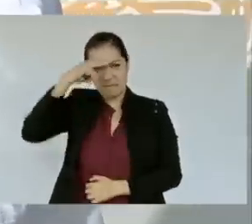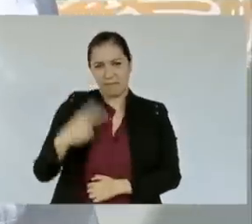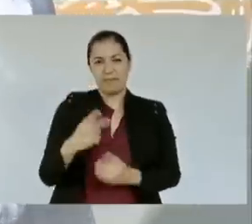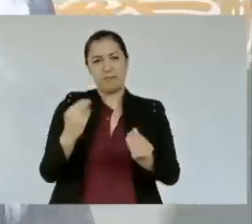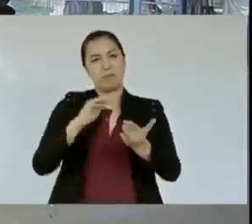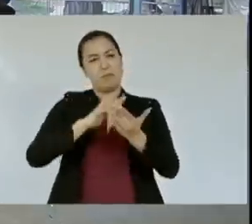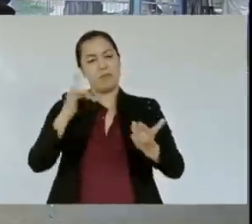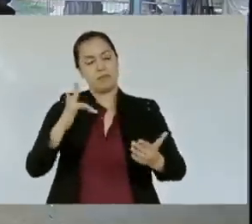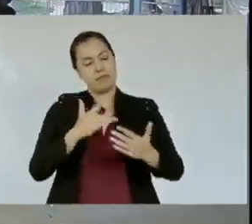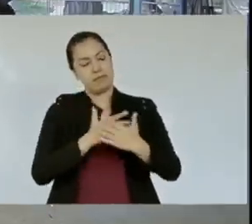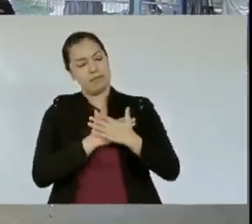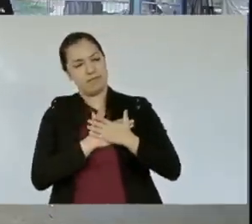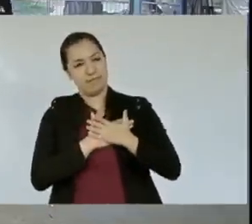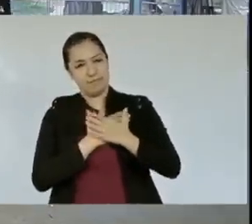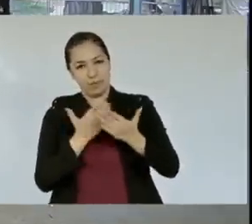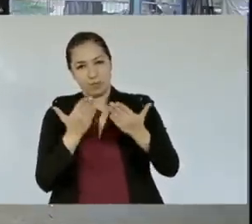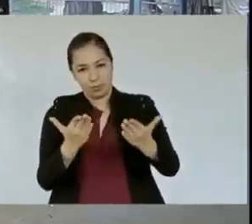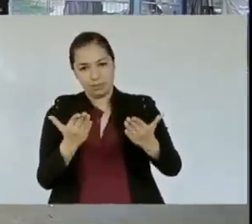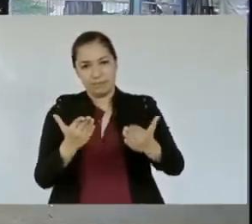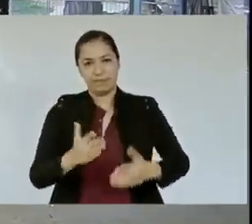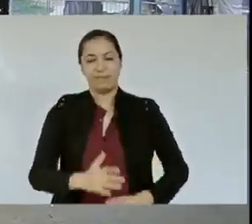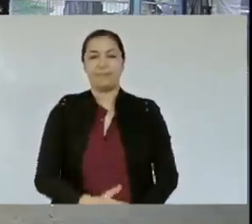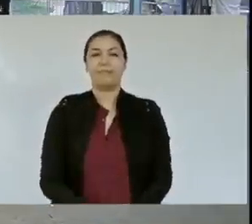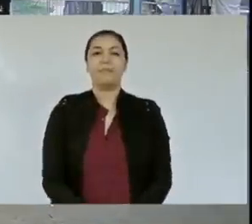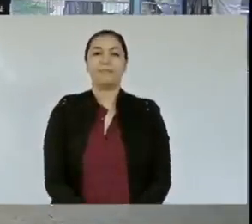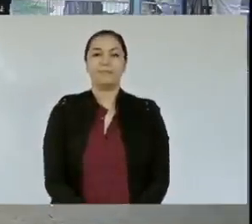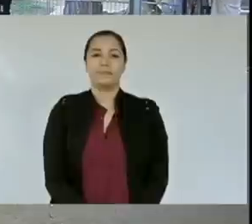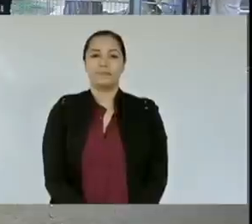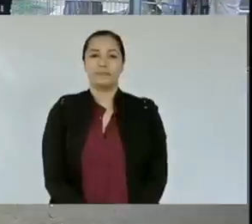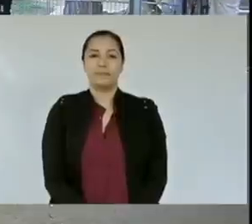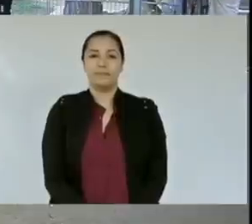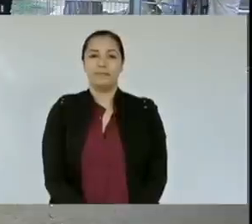todo corazón aplausos